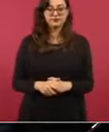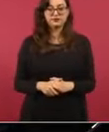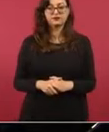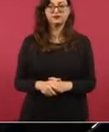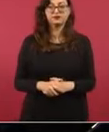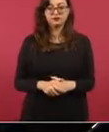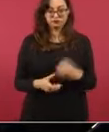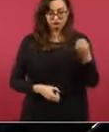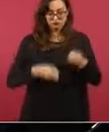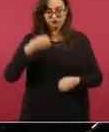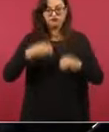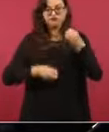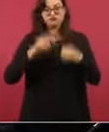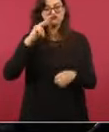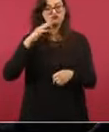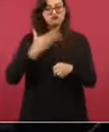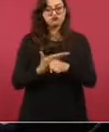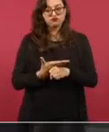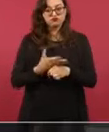actuar como buenos jueces.